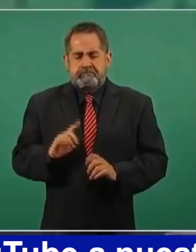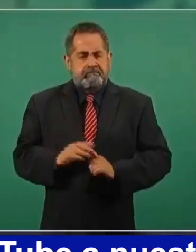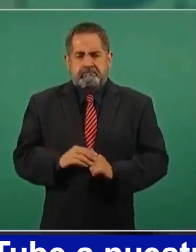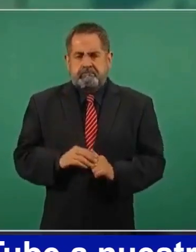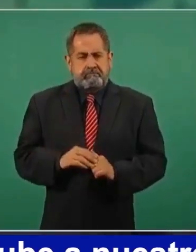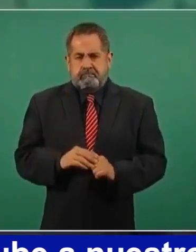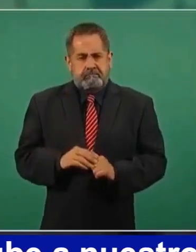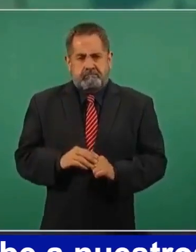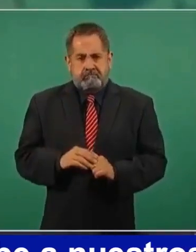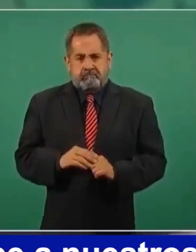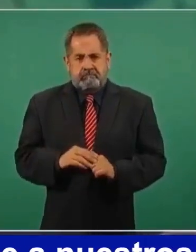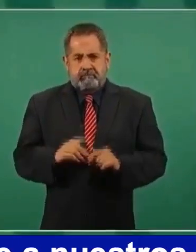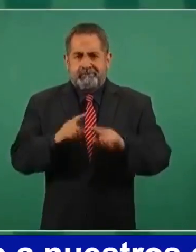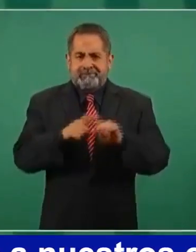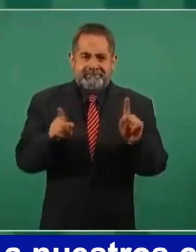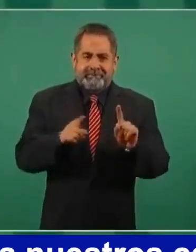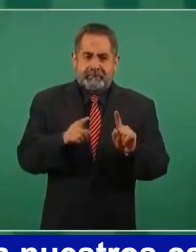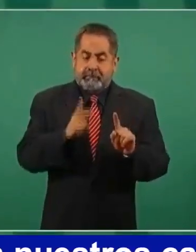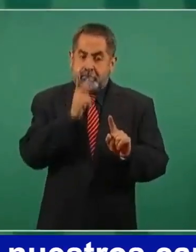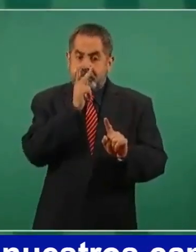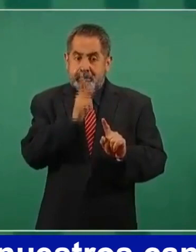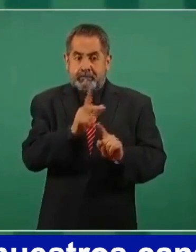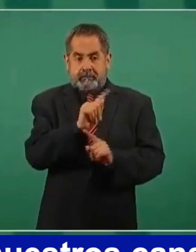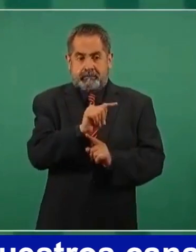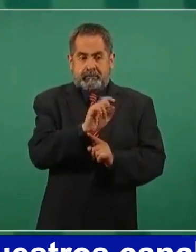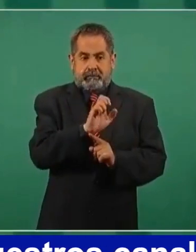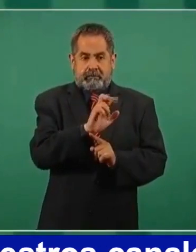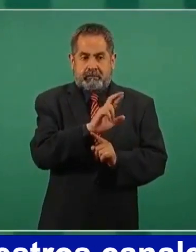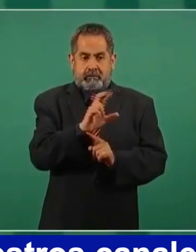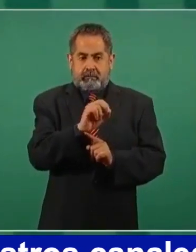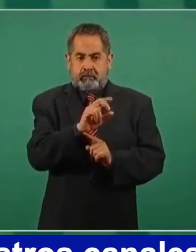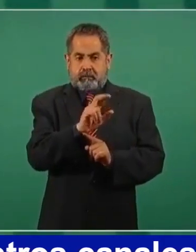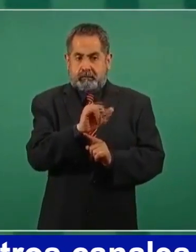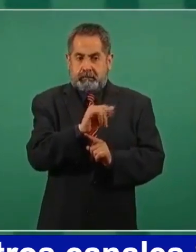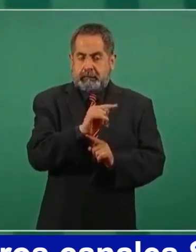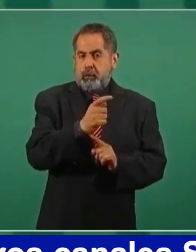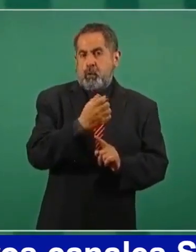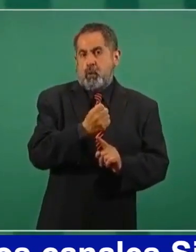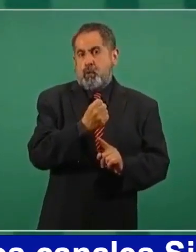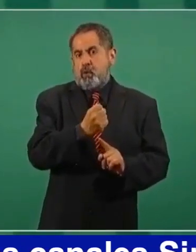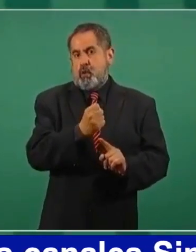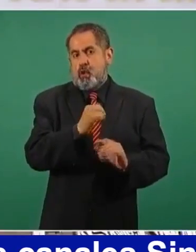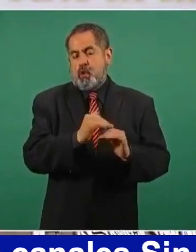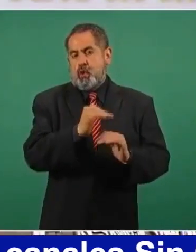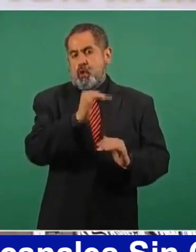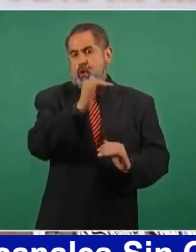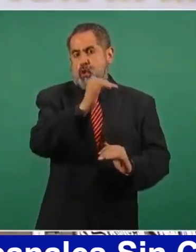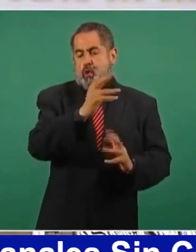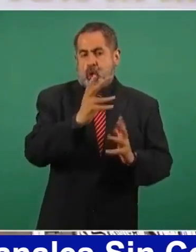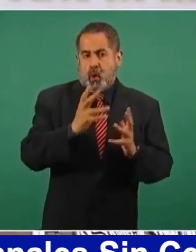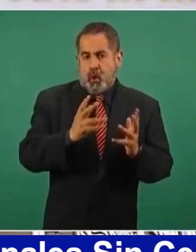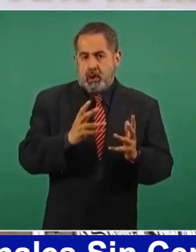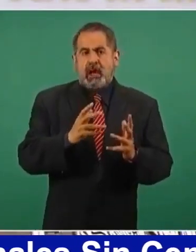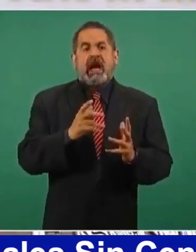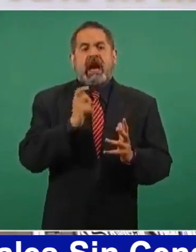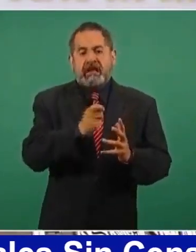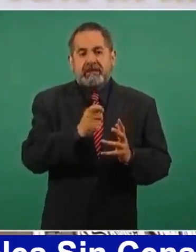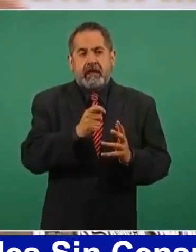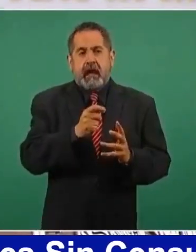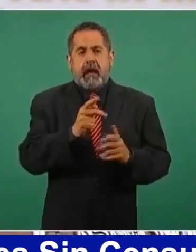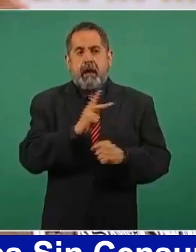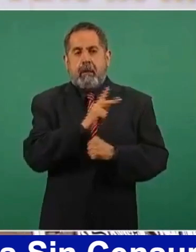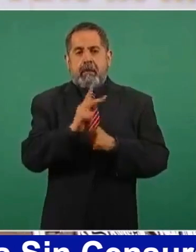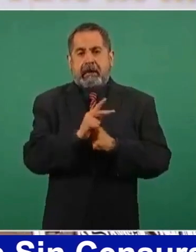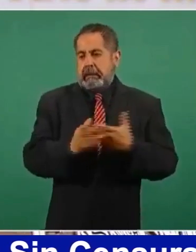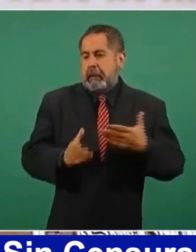porque eso tiene una connotación distinta eso da pie a que un país extranjero